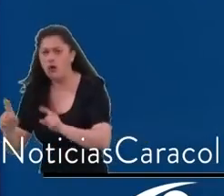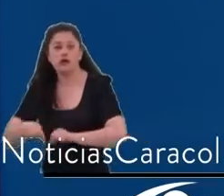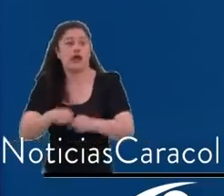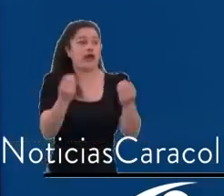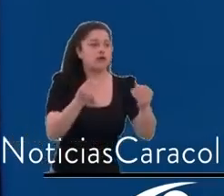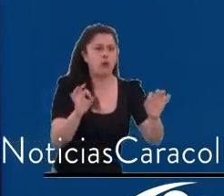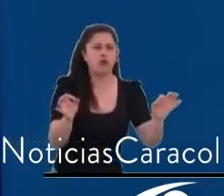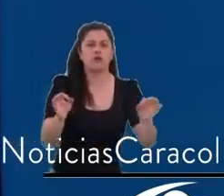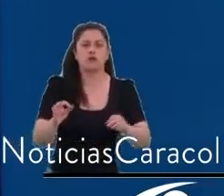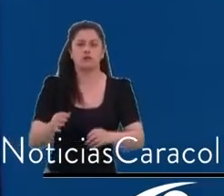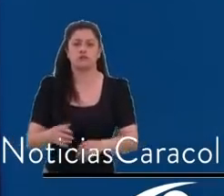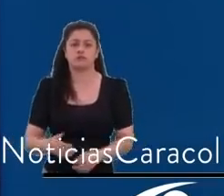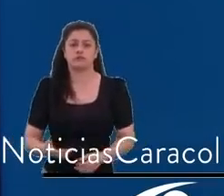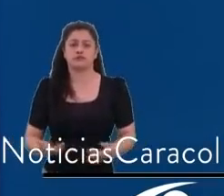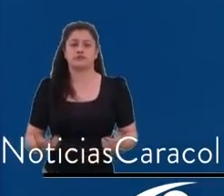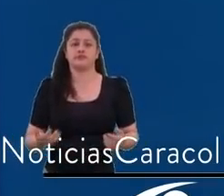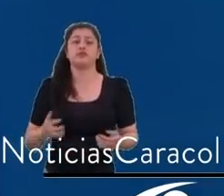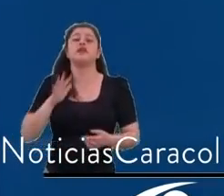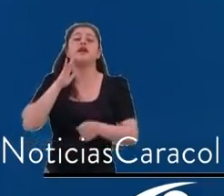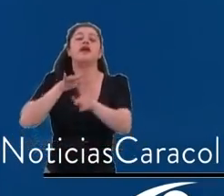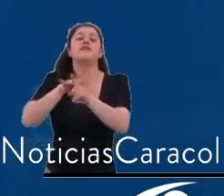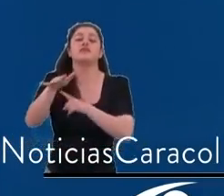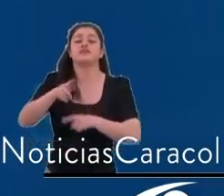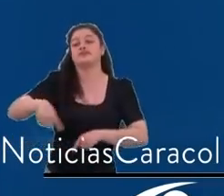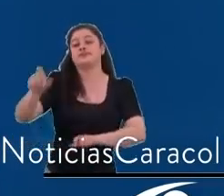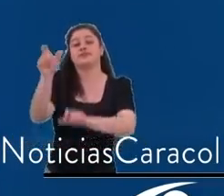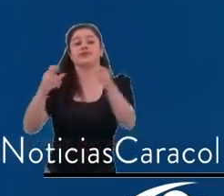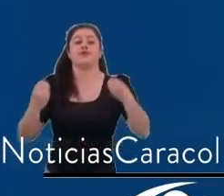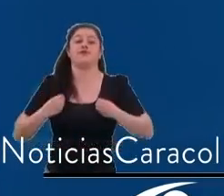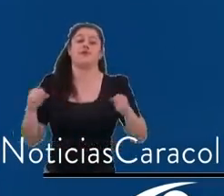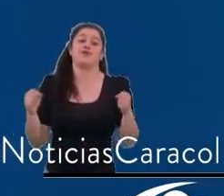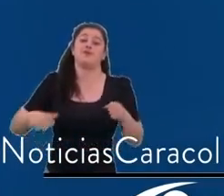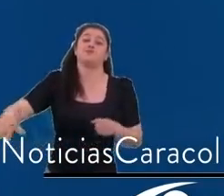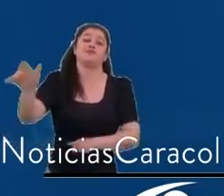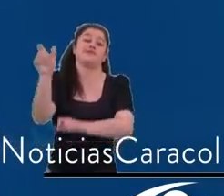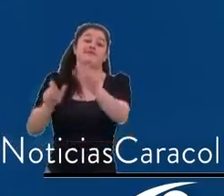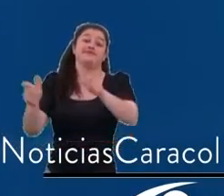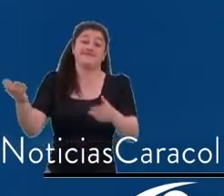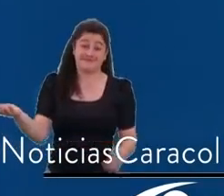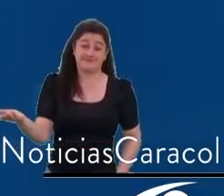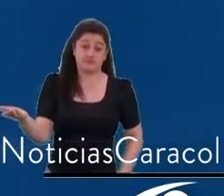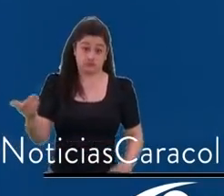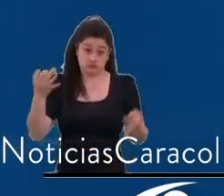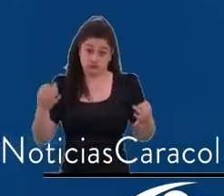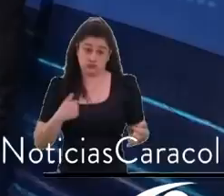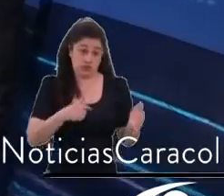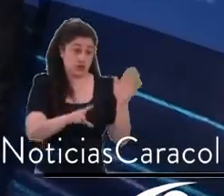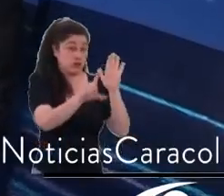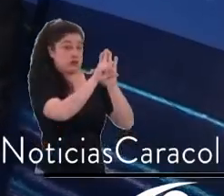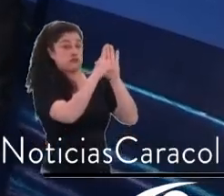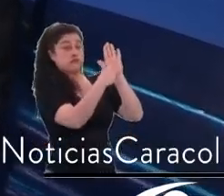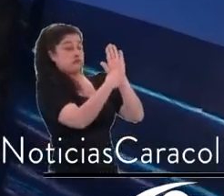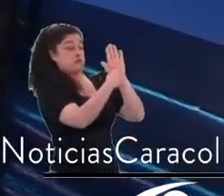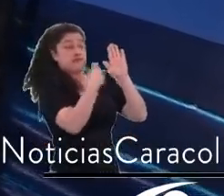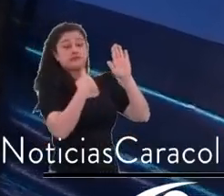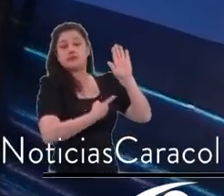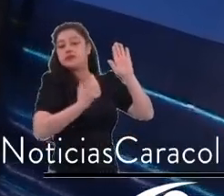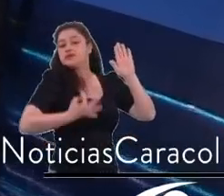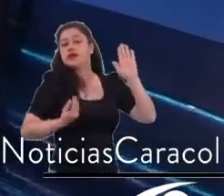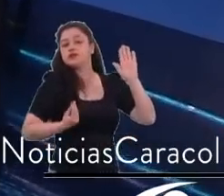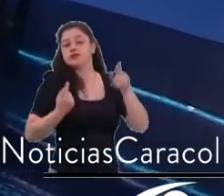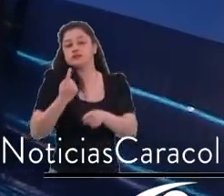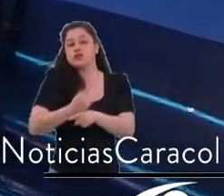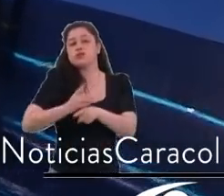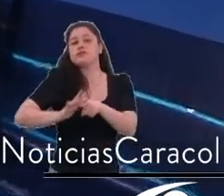tranquila con las facultades legales que nos da la ley. Esta no es la primera vez que el plan de ordenamiento territorial, como el Consejo no hace su tarea, lo decide la